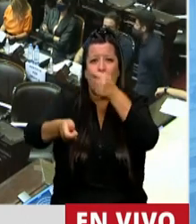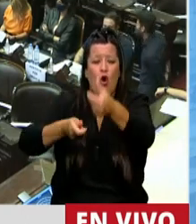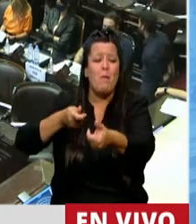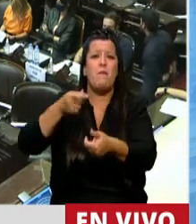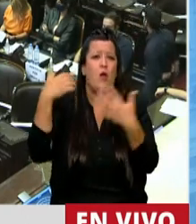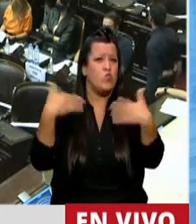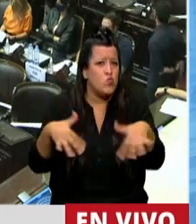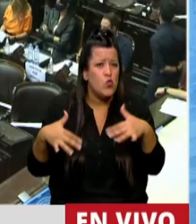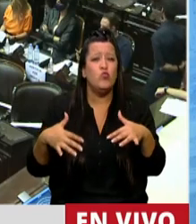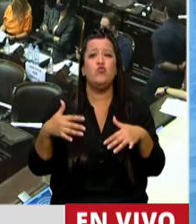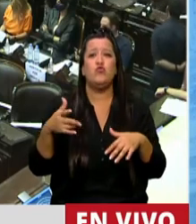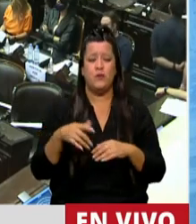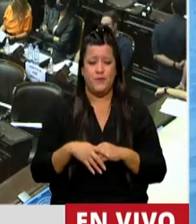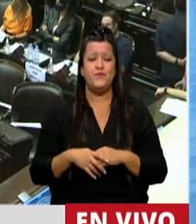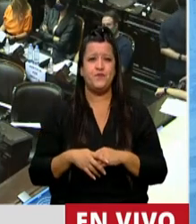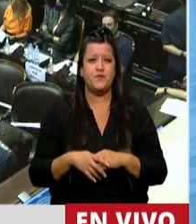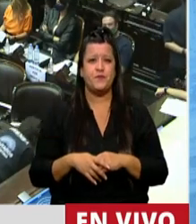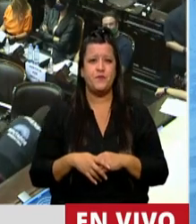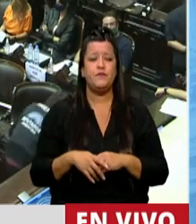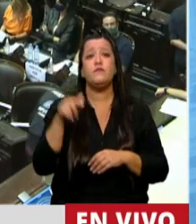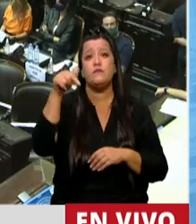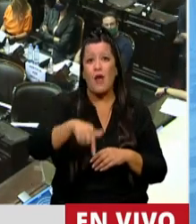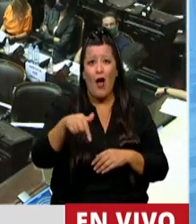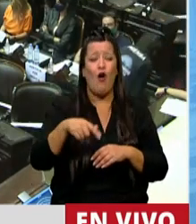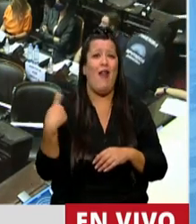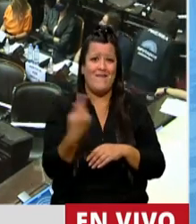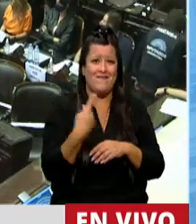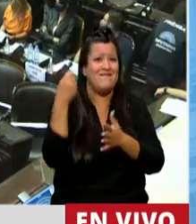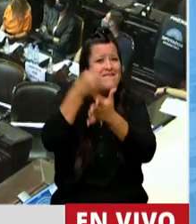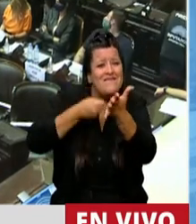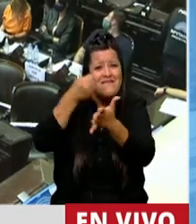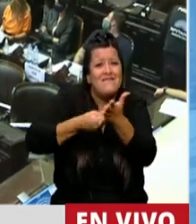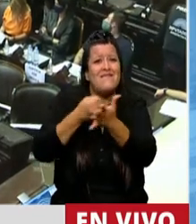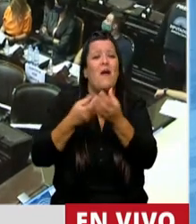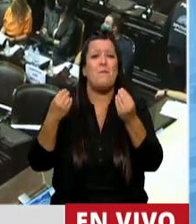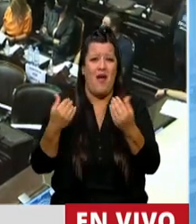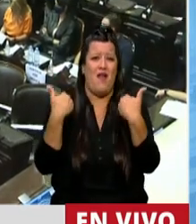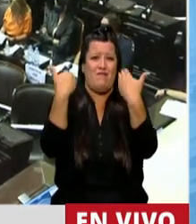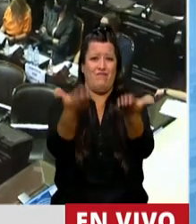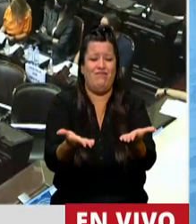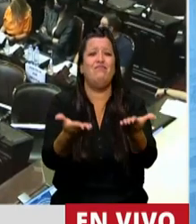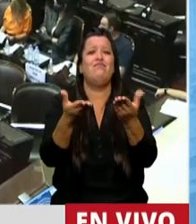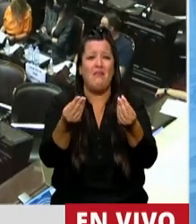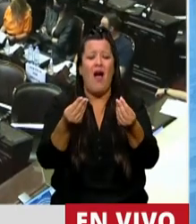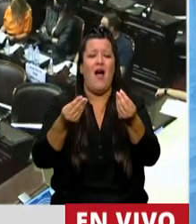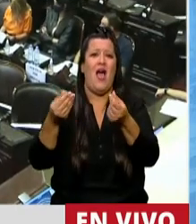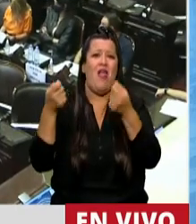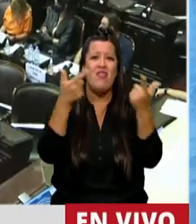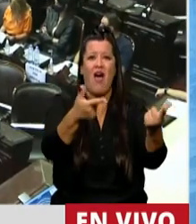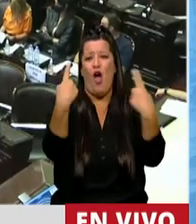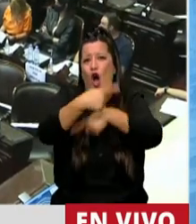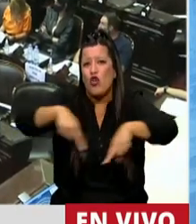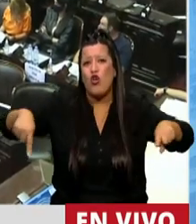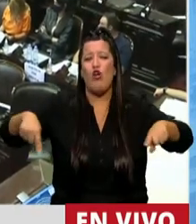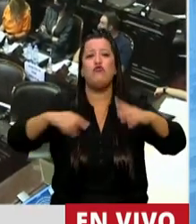sectores de la sociedad que estamos peleando para que tengan un adecuado abastecimiento